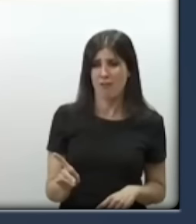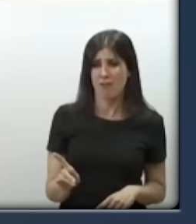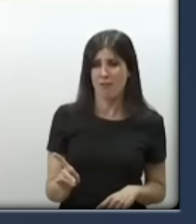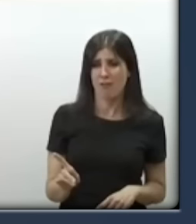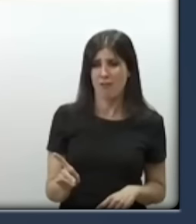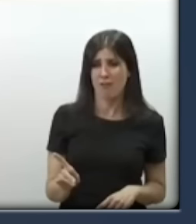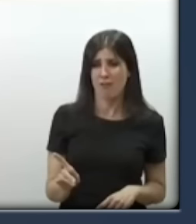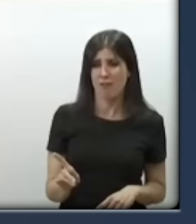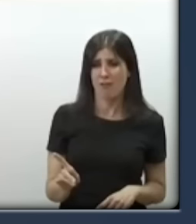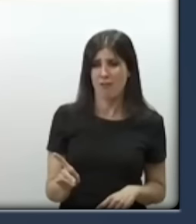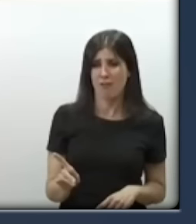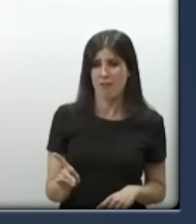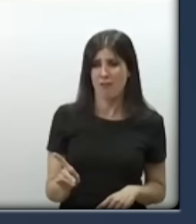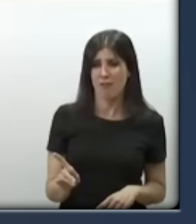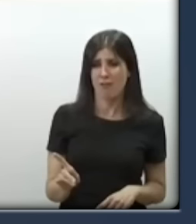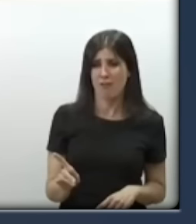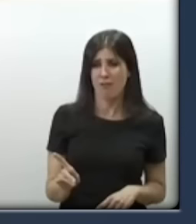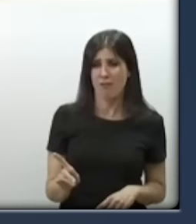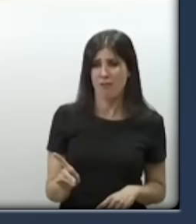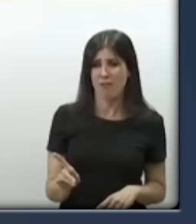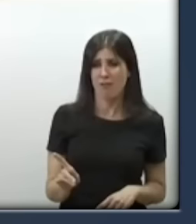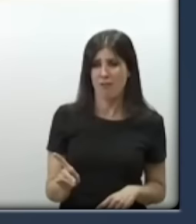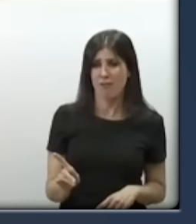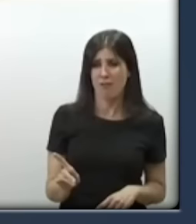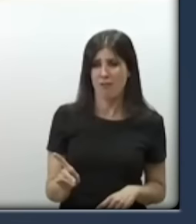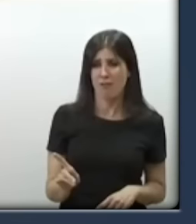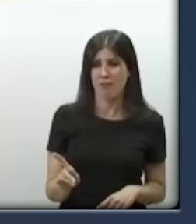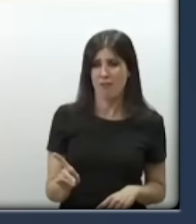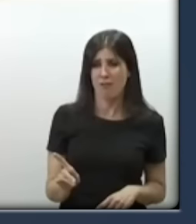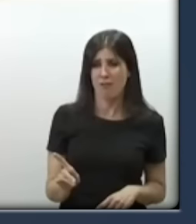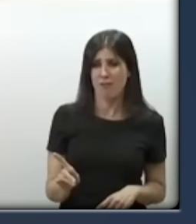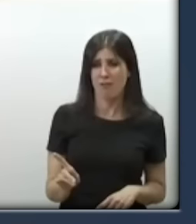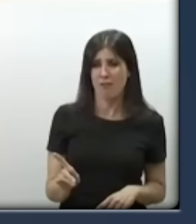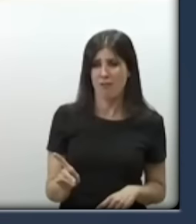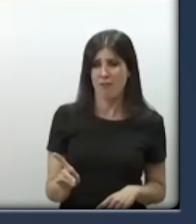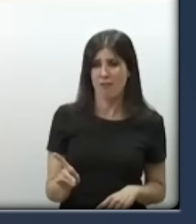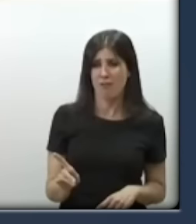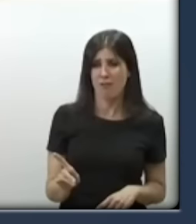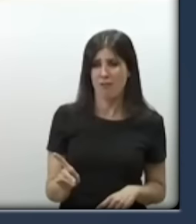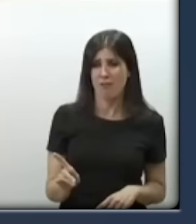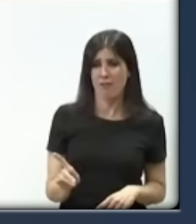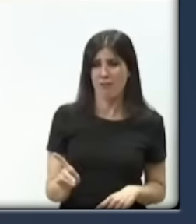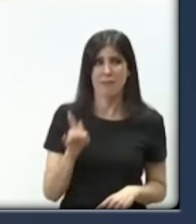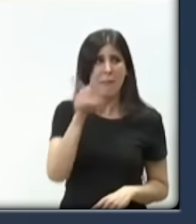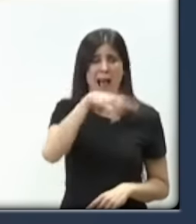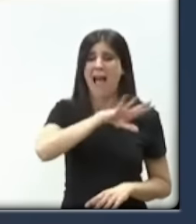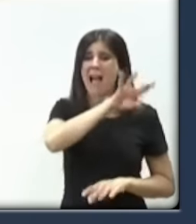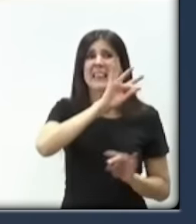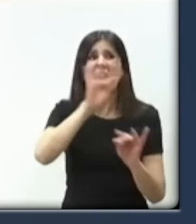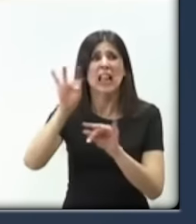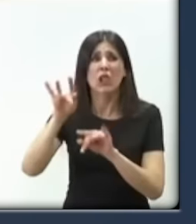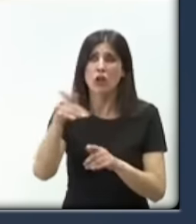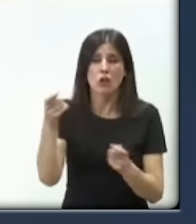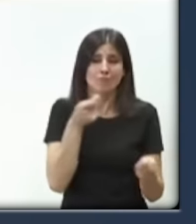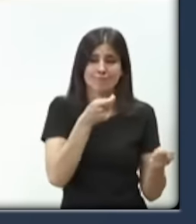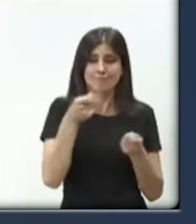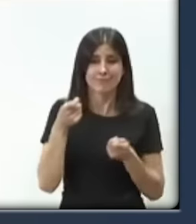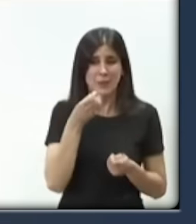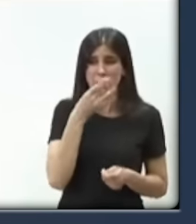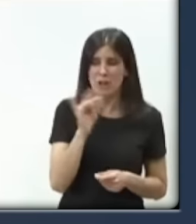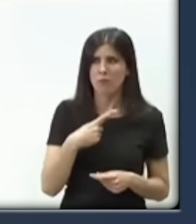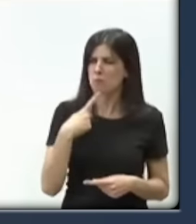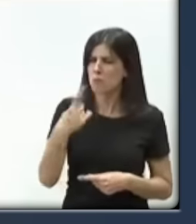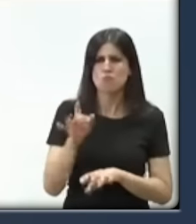igualdad de los españoles, interesante proyecto de país. Eso es un proyecto de país que es la antítesis al vuestro. Yo se lo digo muy claro, señora